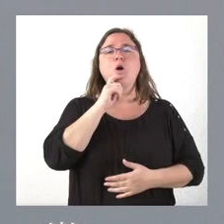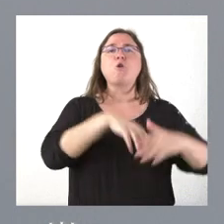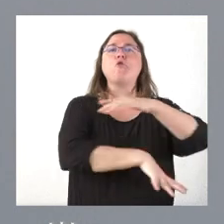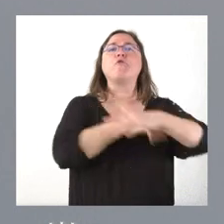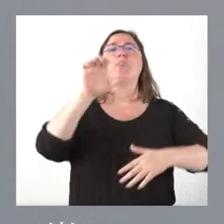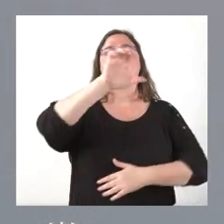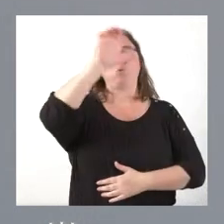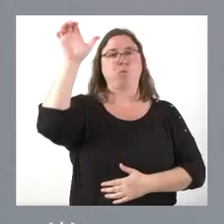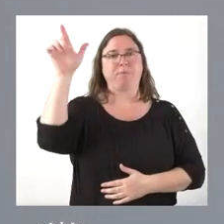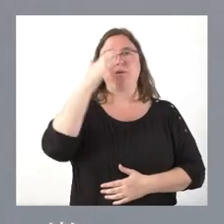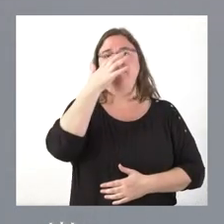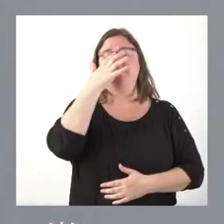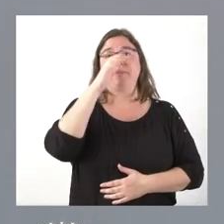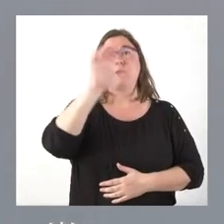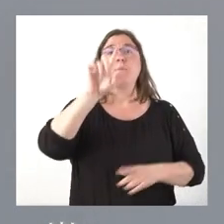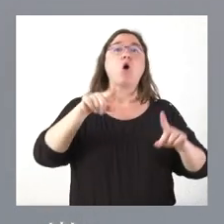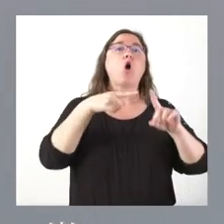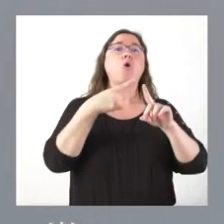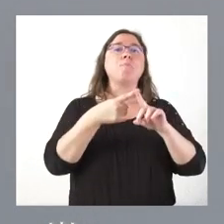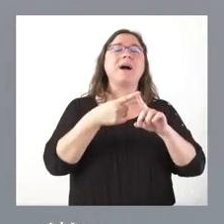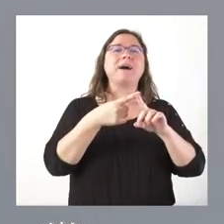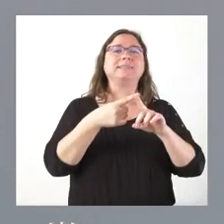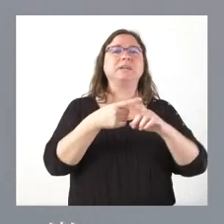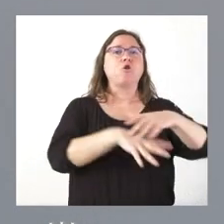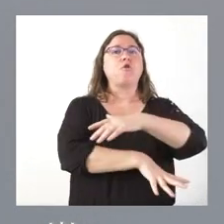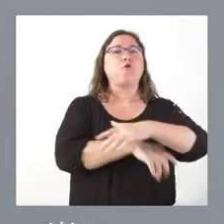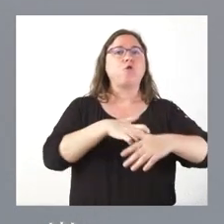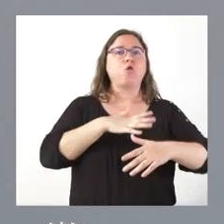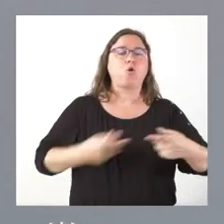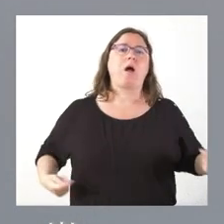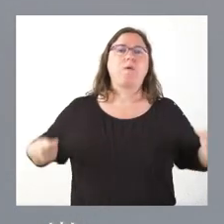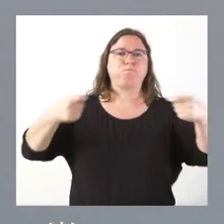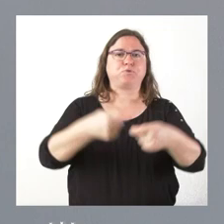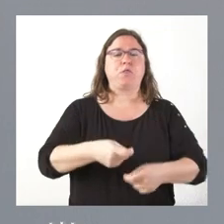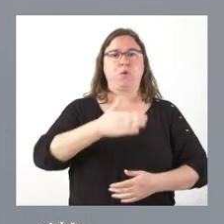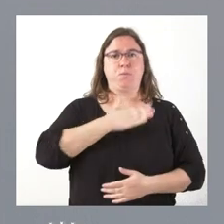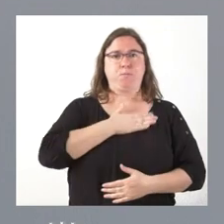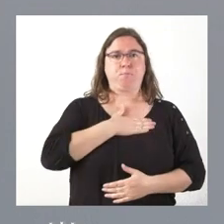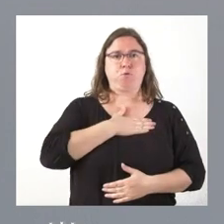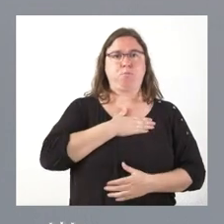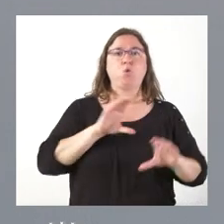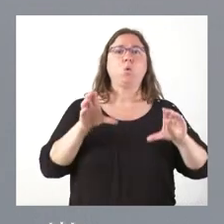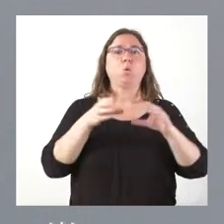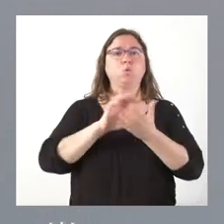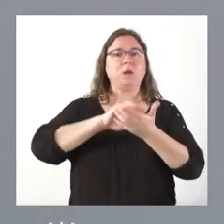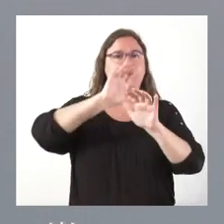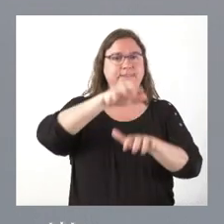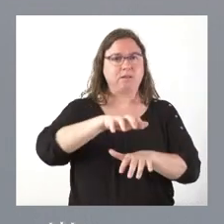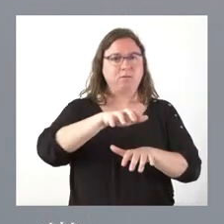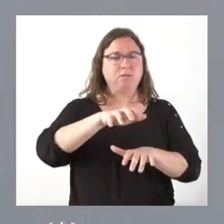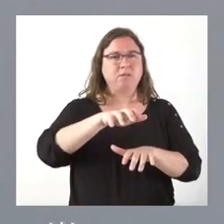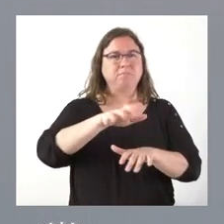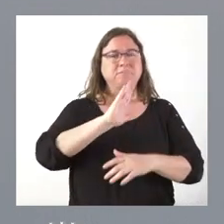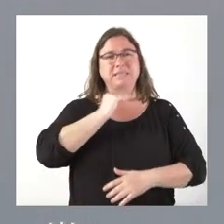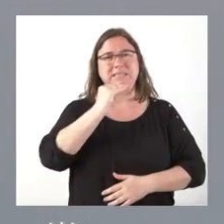europeos a los que hay que sumar los correspondientes a las aportaciones propias de la Junta de Castilla y León, que eran